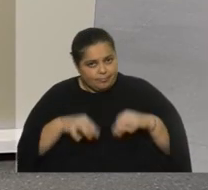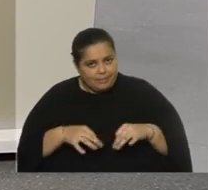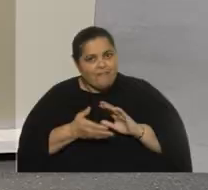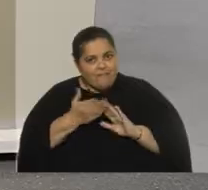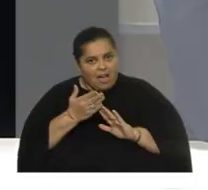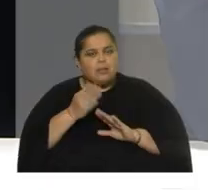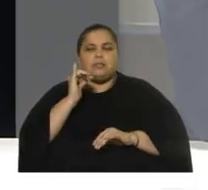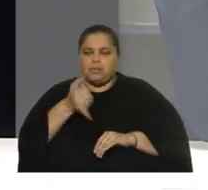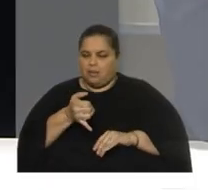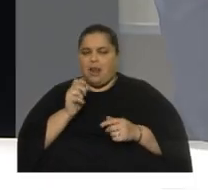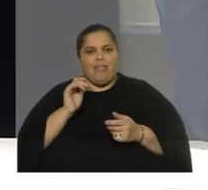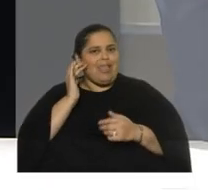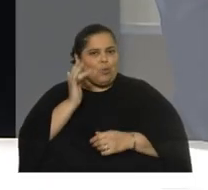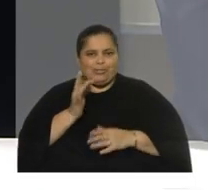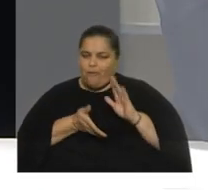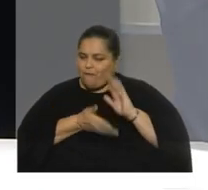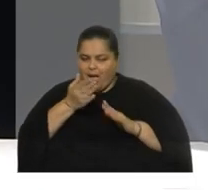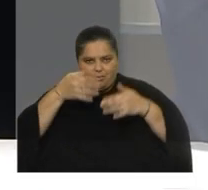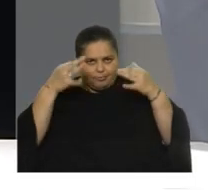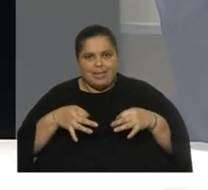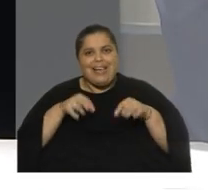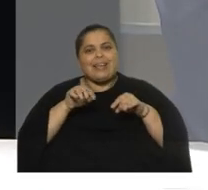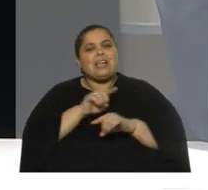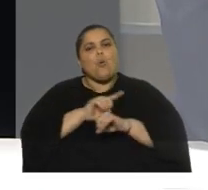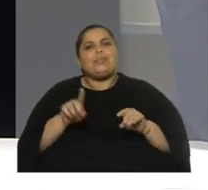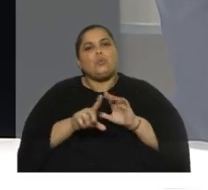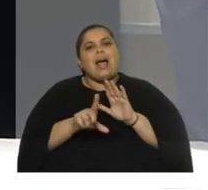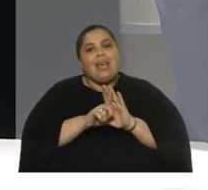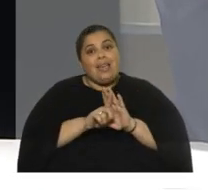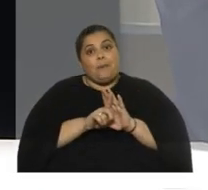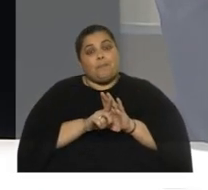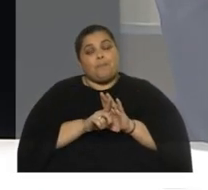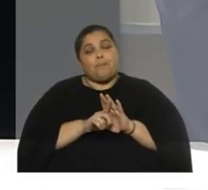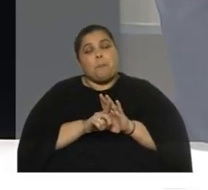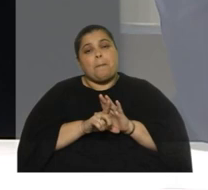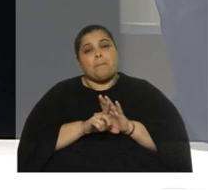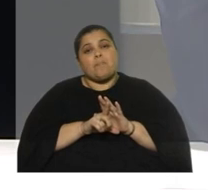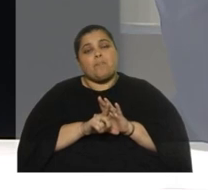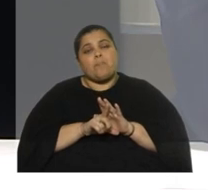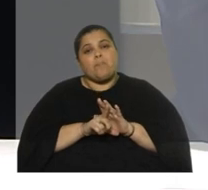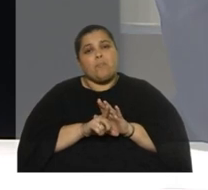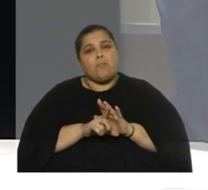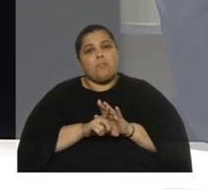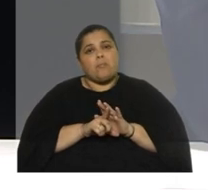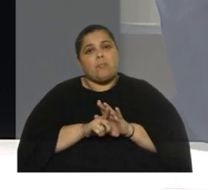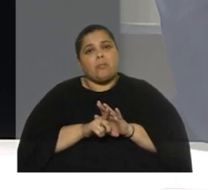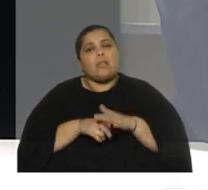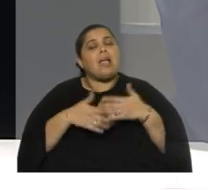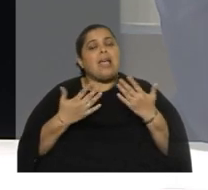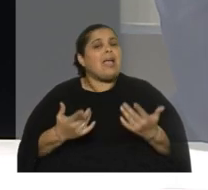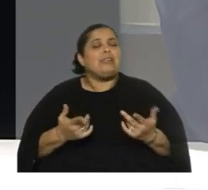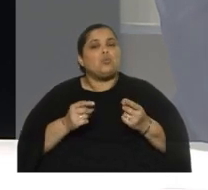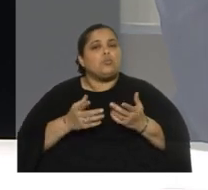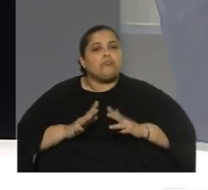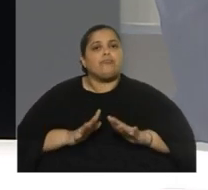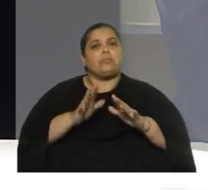va a salir porque no es una ley no es una ley es un es una elaboración del consejo